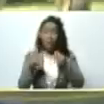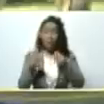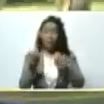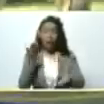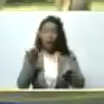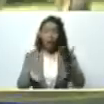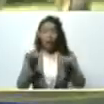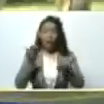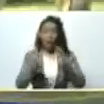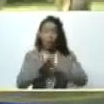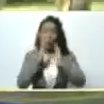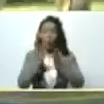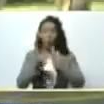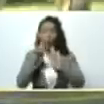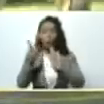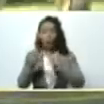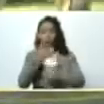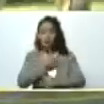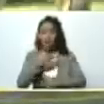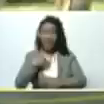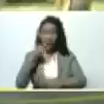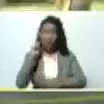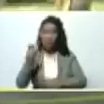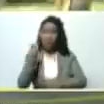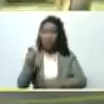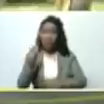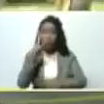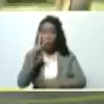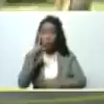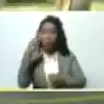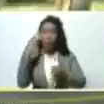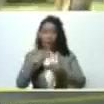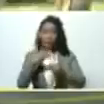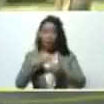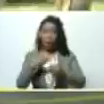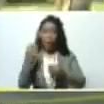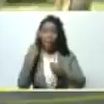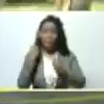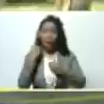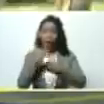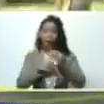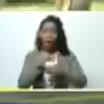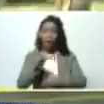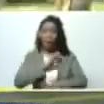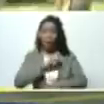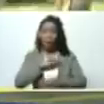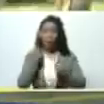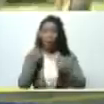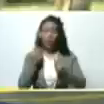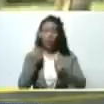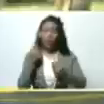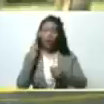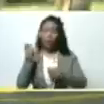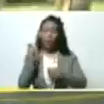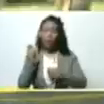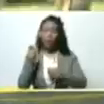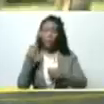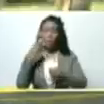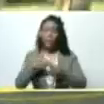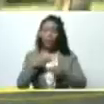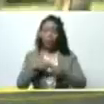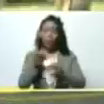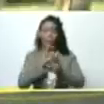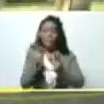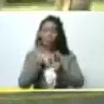si usted quiere invertir en un cripto para garantizar su dinero invierta en petro que es la